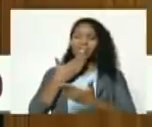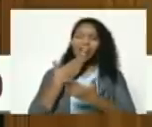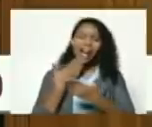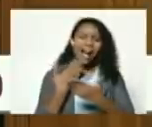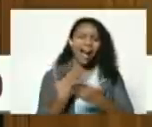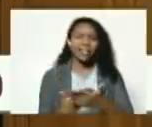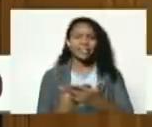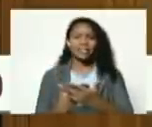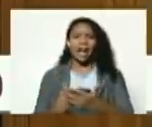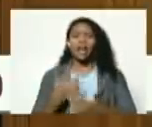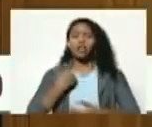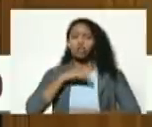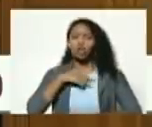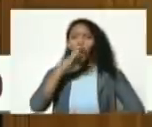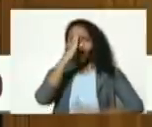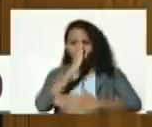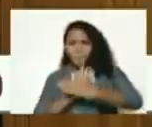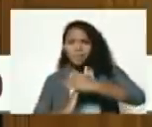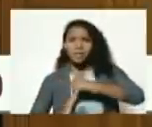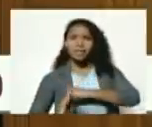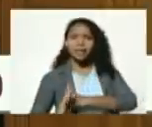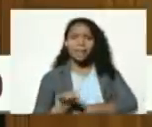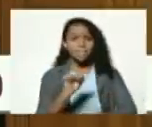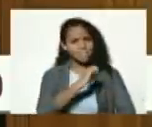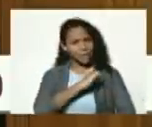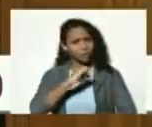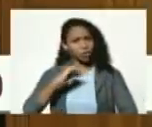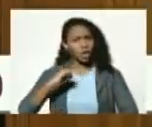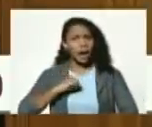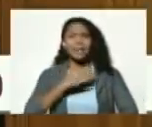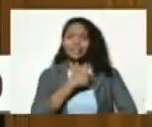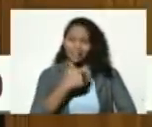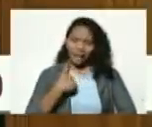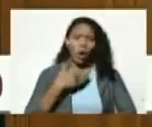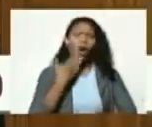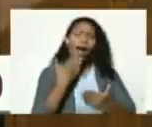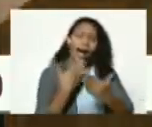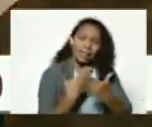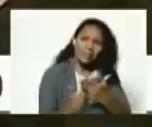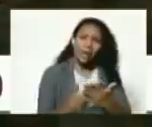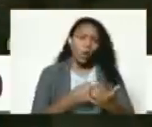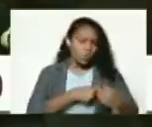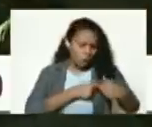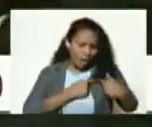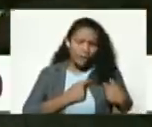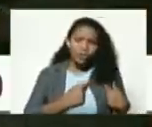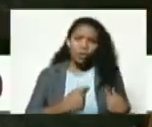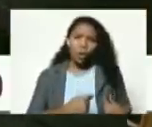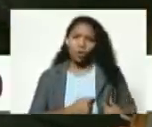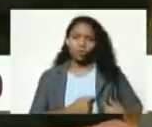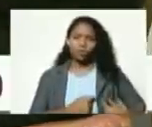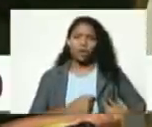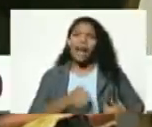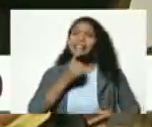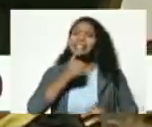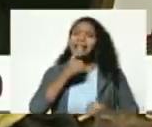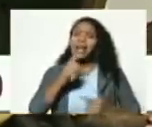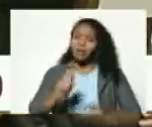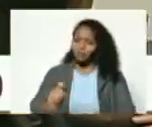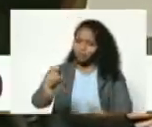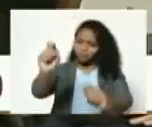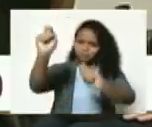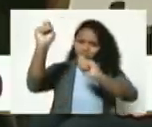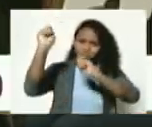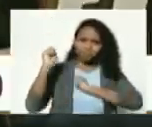con mucha humildad en lo personal quisiera agradecer con el corazón a quienes asumieron el